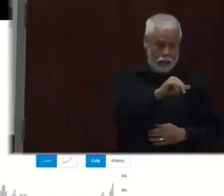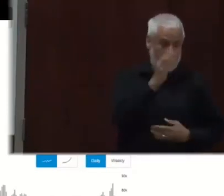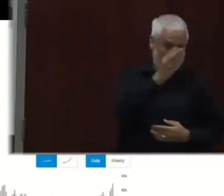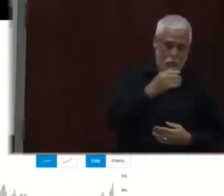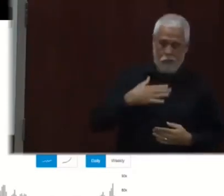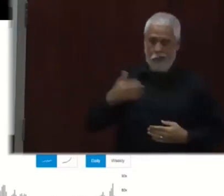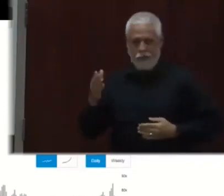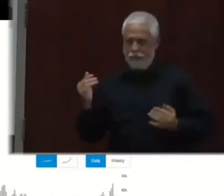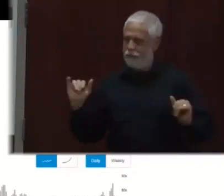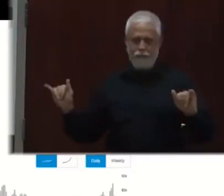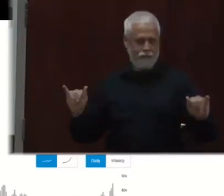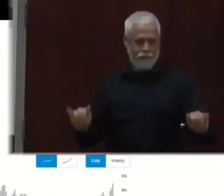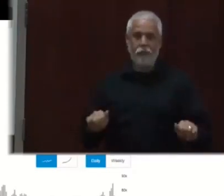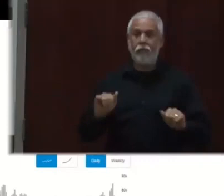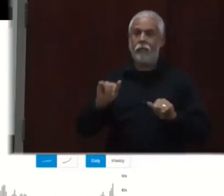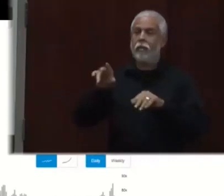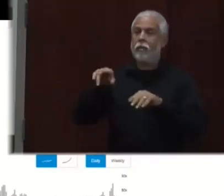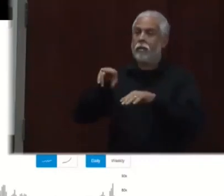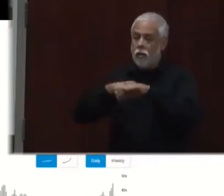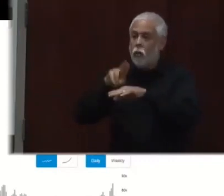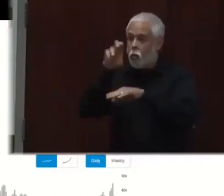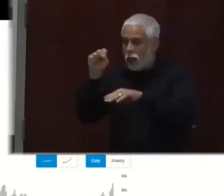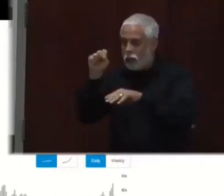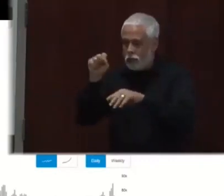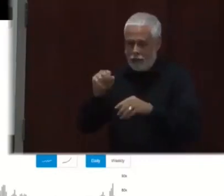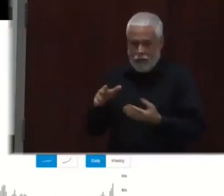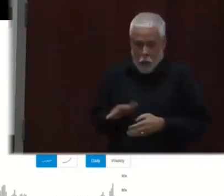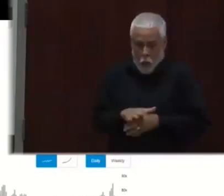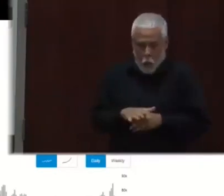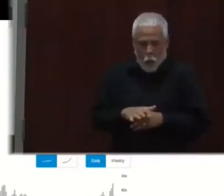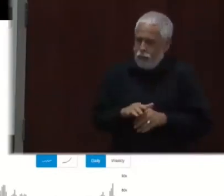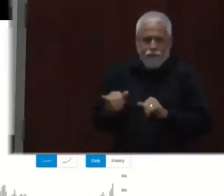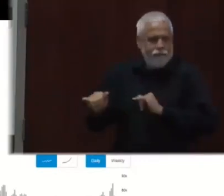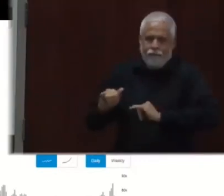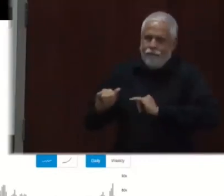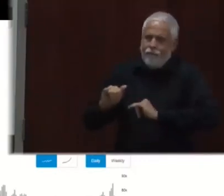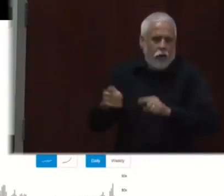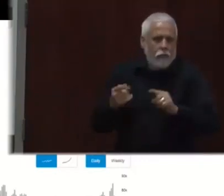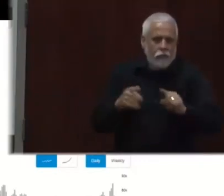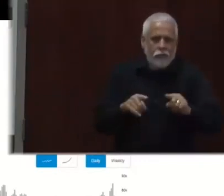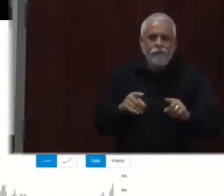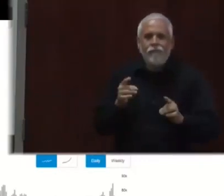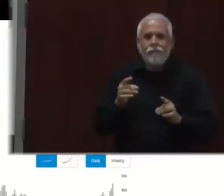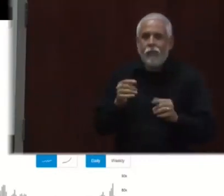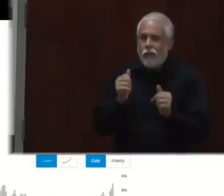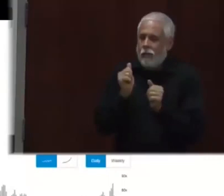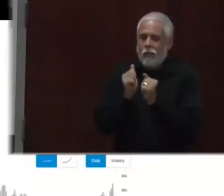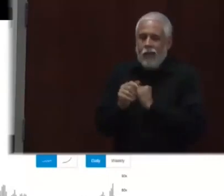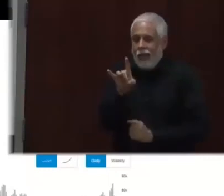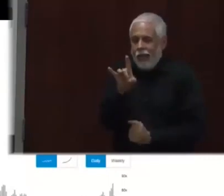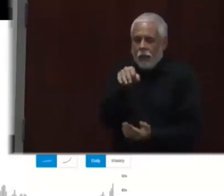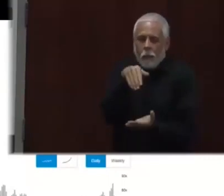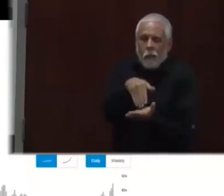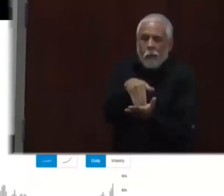millones de casos y las 200 mil muertes en Estados Unidos. Y casi todos nosotros estamos